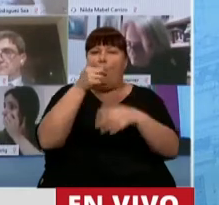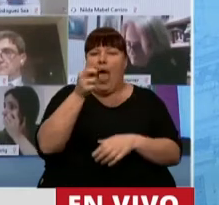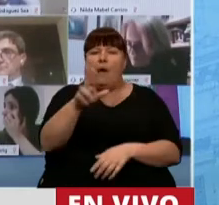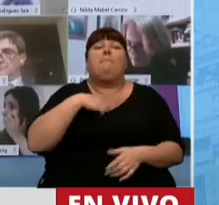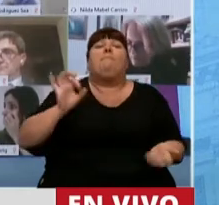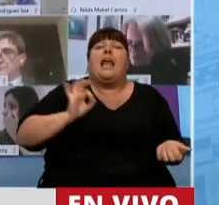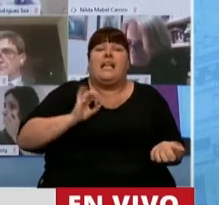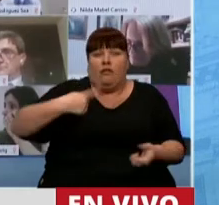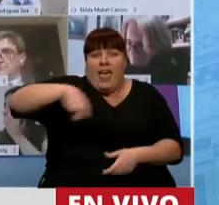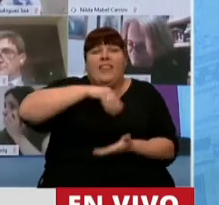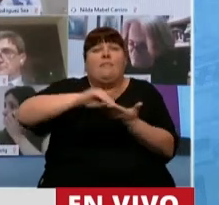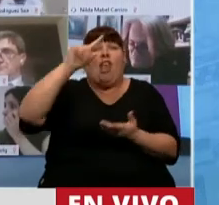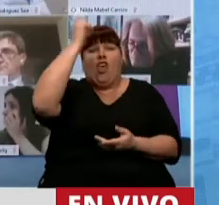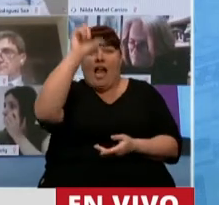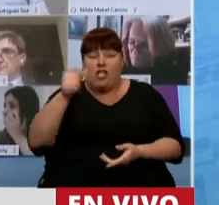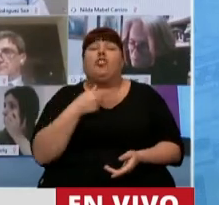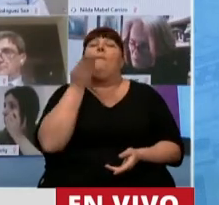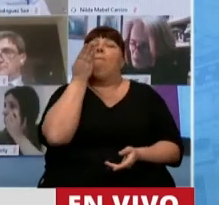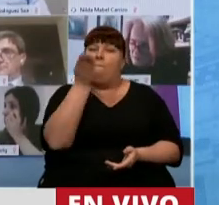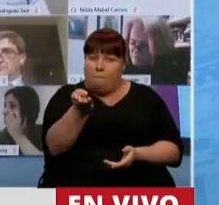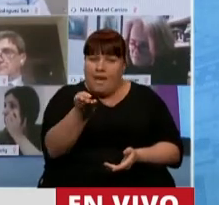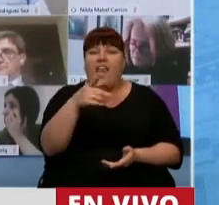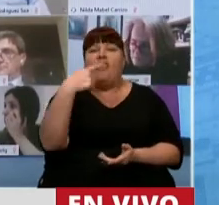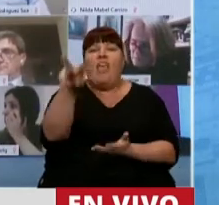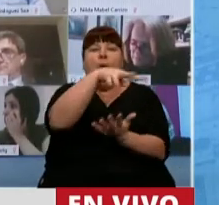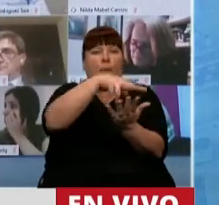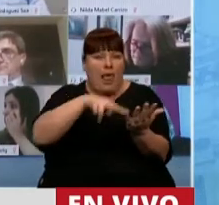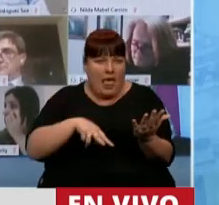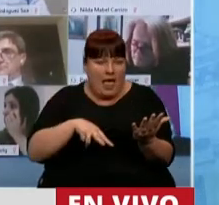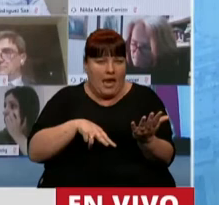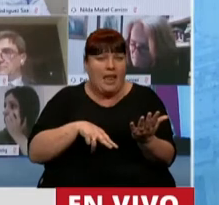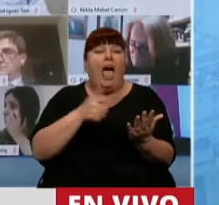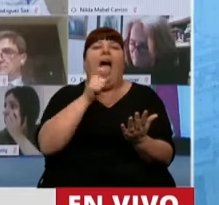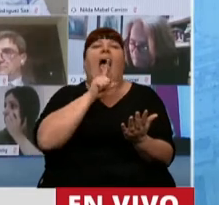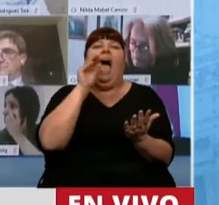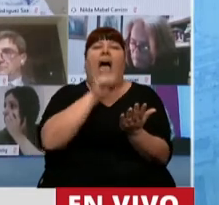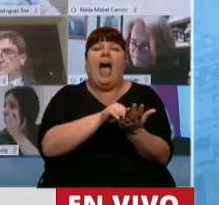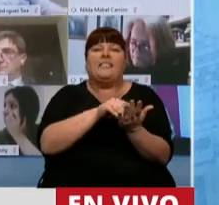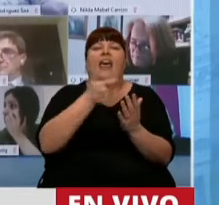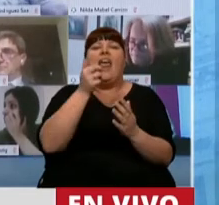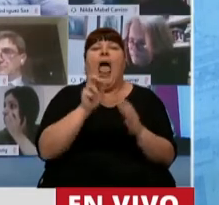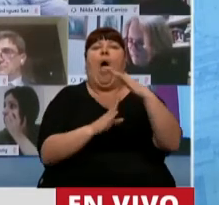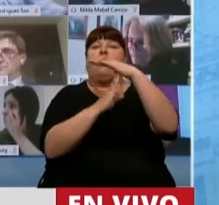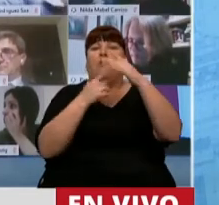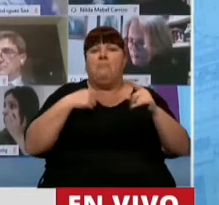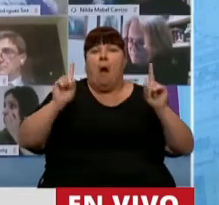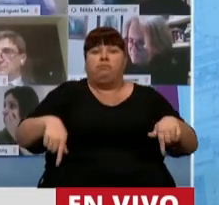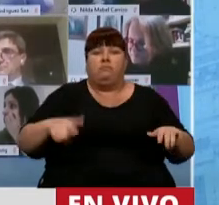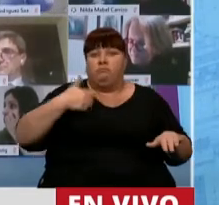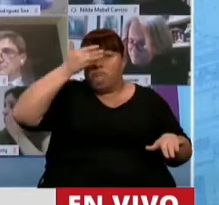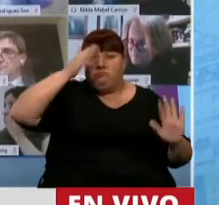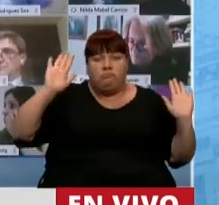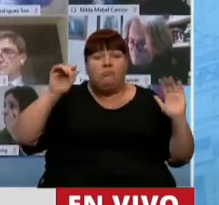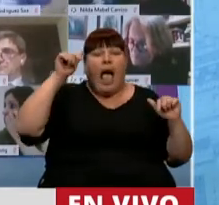conocer, somos diputados de la Nación, le pido que dé lectura al acta de la Guardia Parlamentaria que no la conocemos.